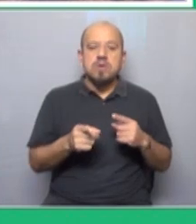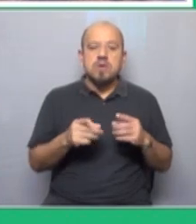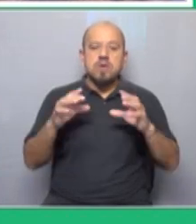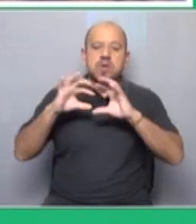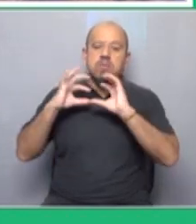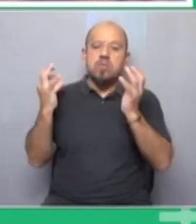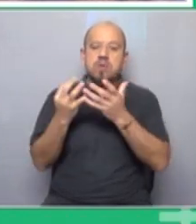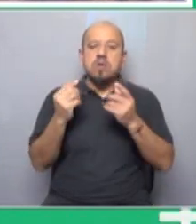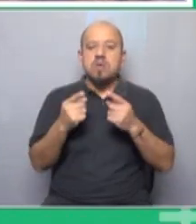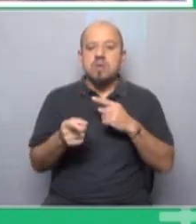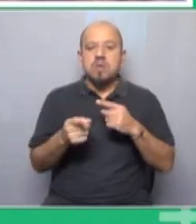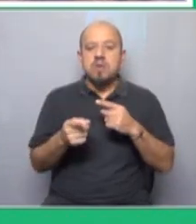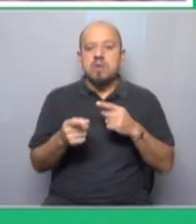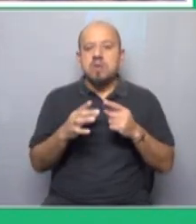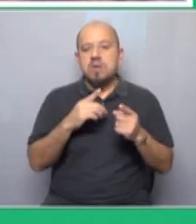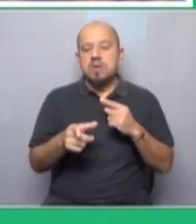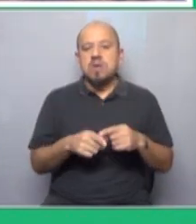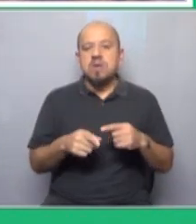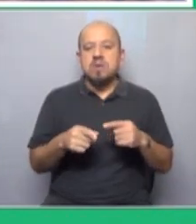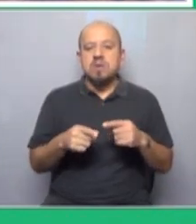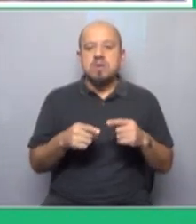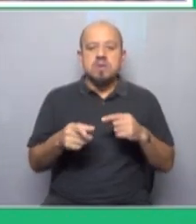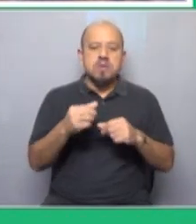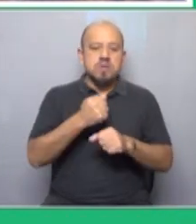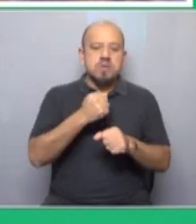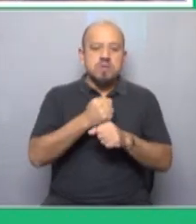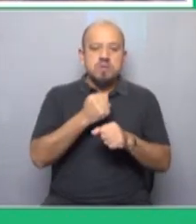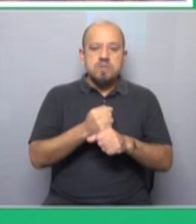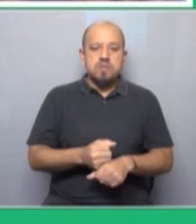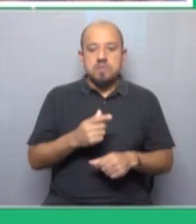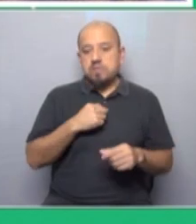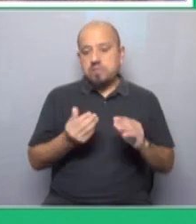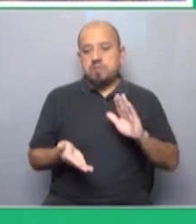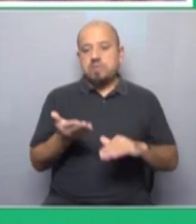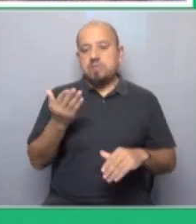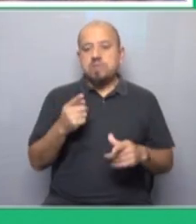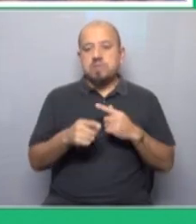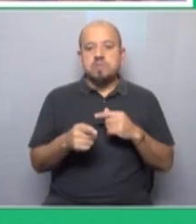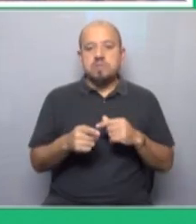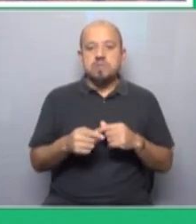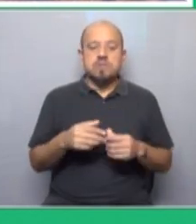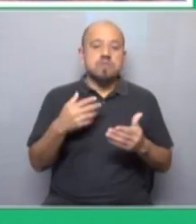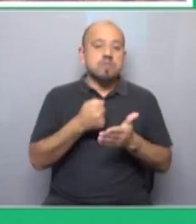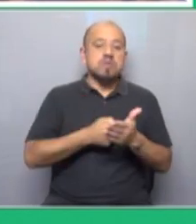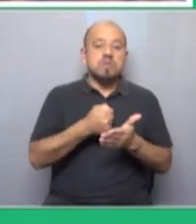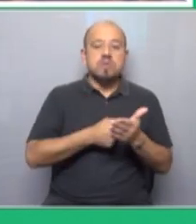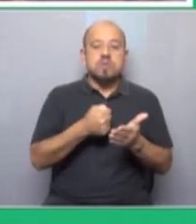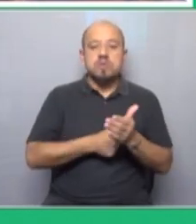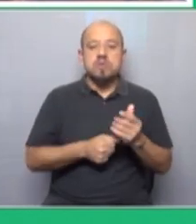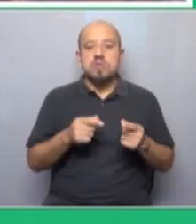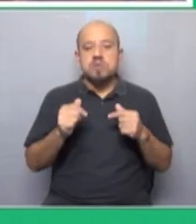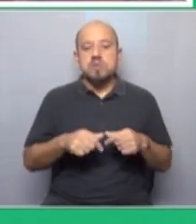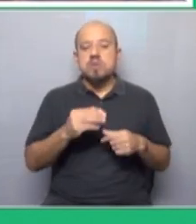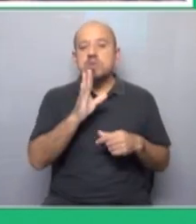mundial. De hecho, las clases obreras y populares están cada vez más en pie de lucha. Quiero señalar que